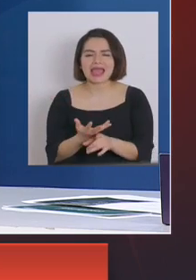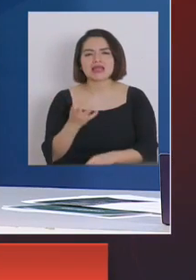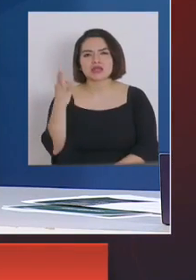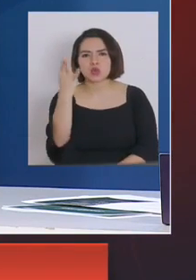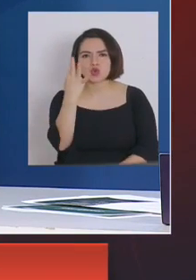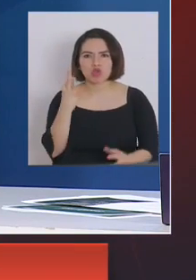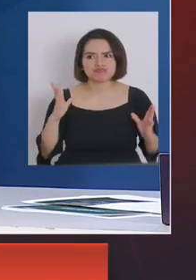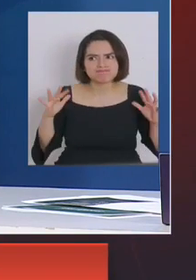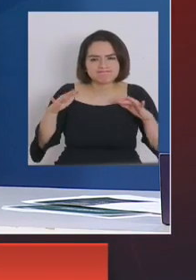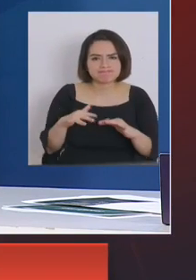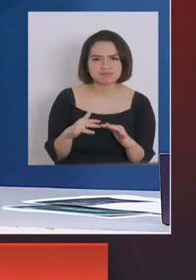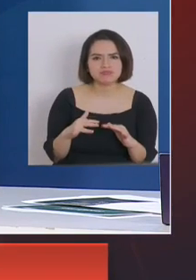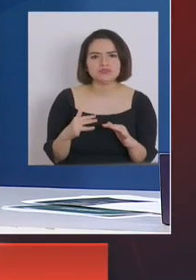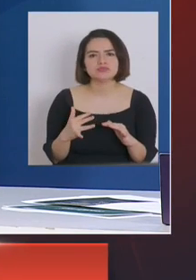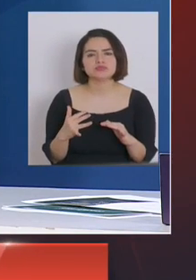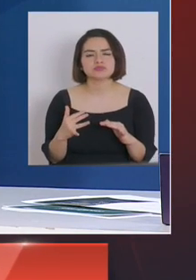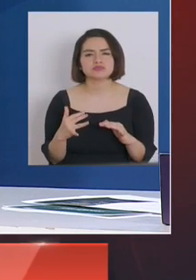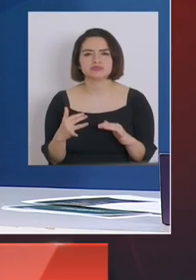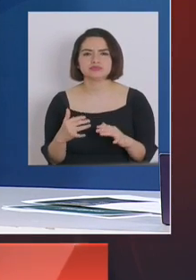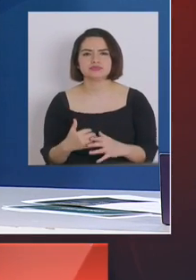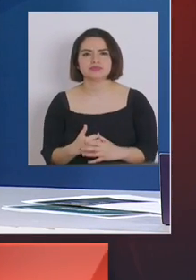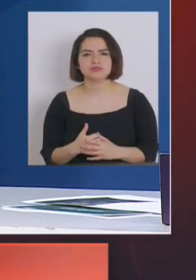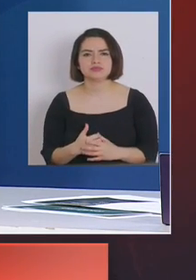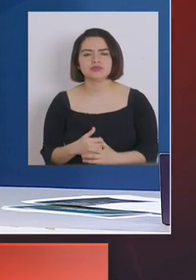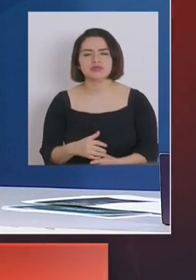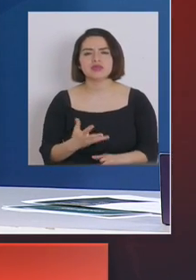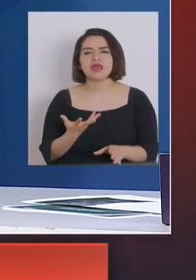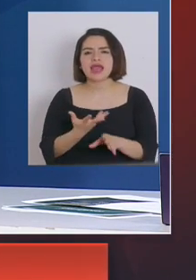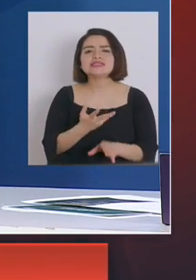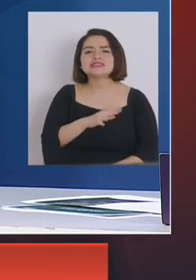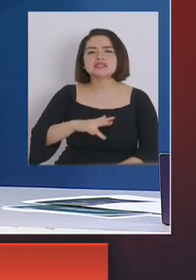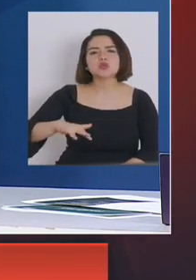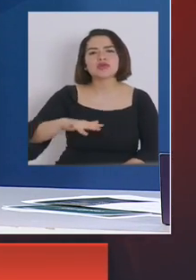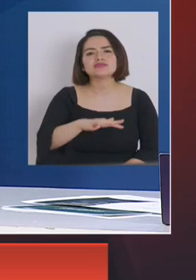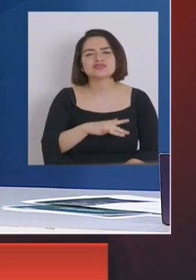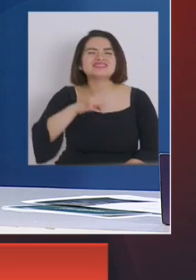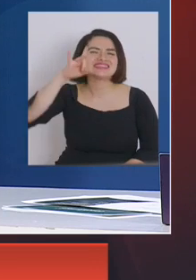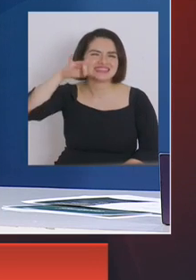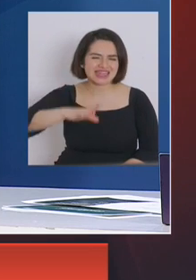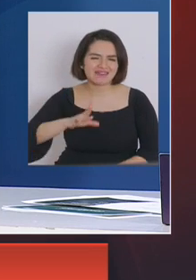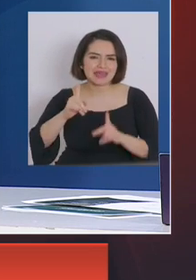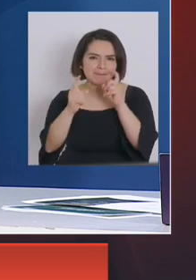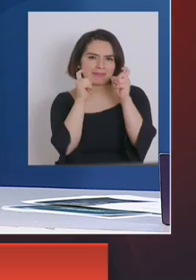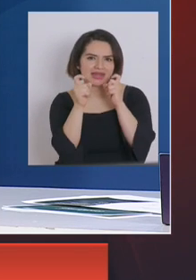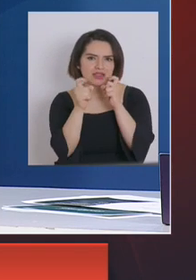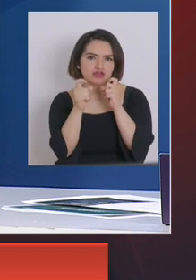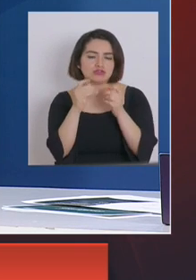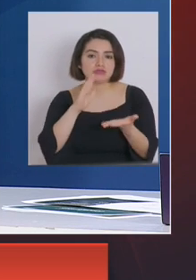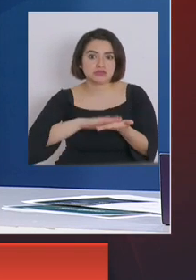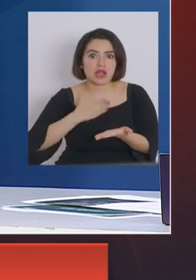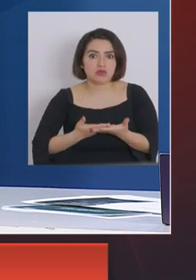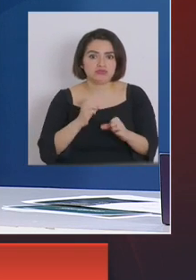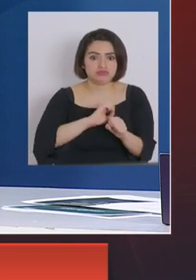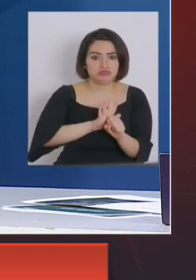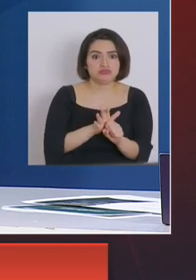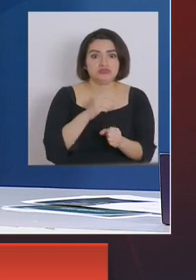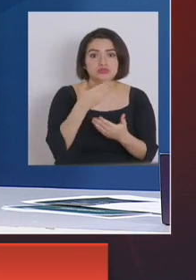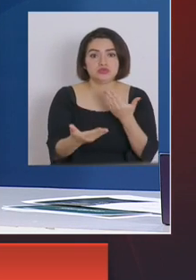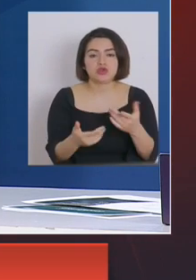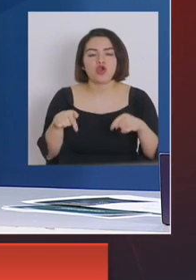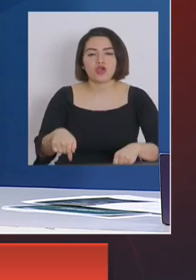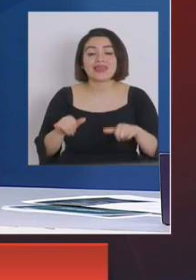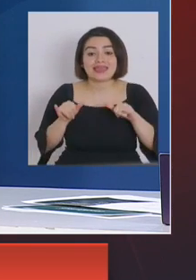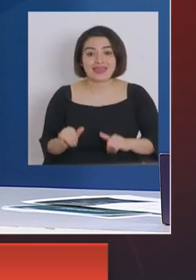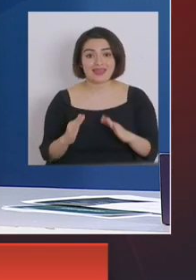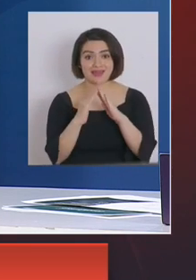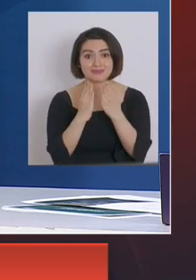reuniones o estas situaciones donde sabemos que son un riesgo sanitario. Hoy día tenemos un toque de queda a las